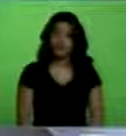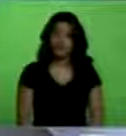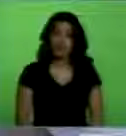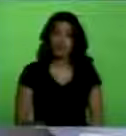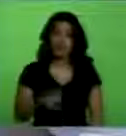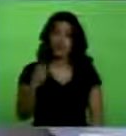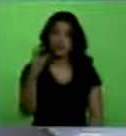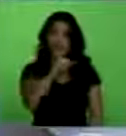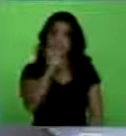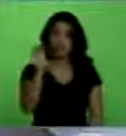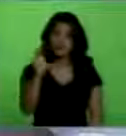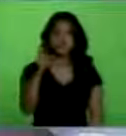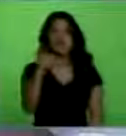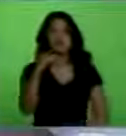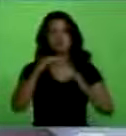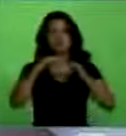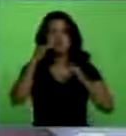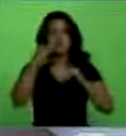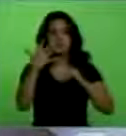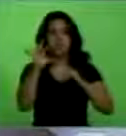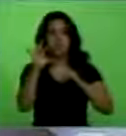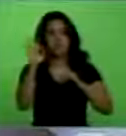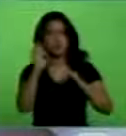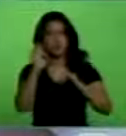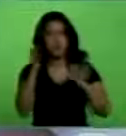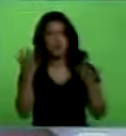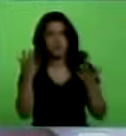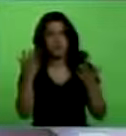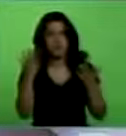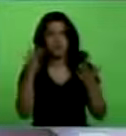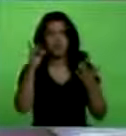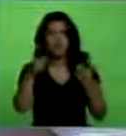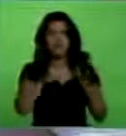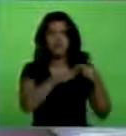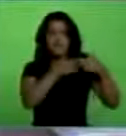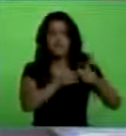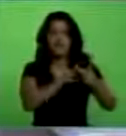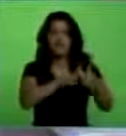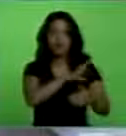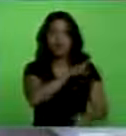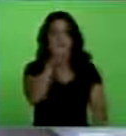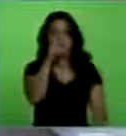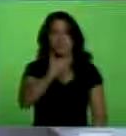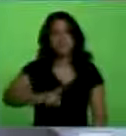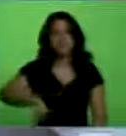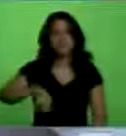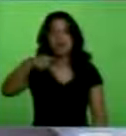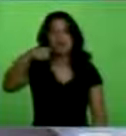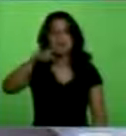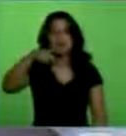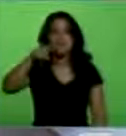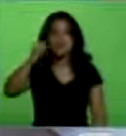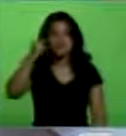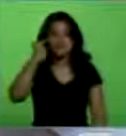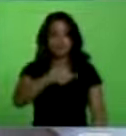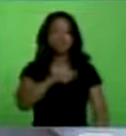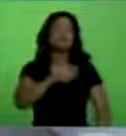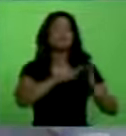40, 50, con el barquito de Pepe, con el sistema Sucre,